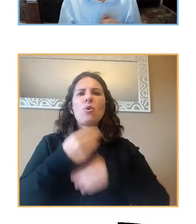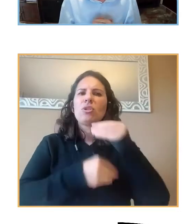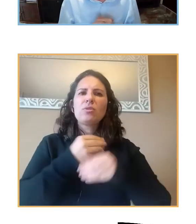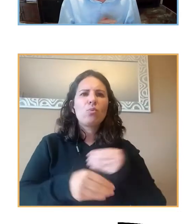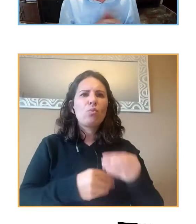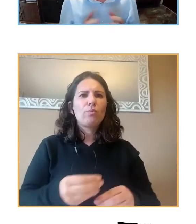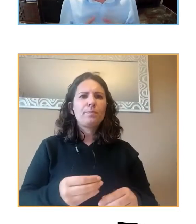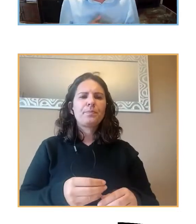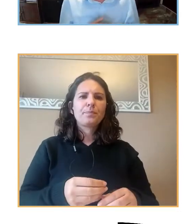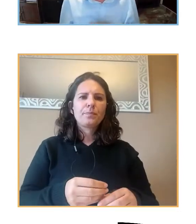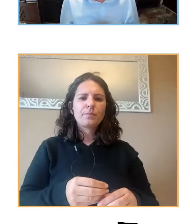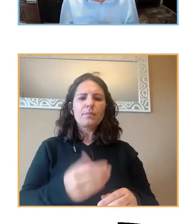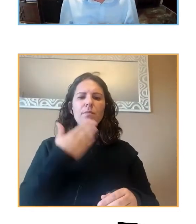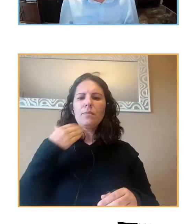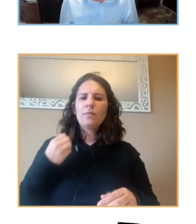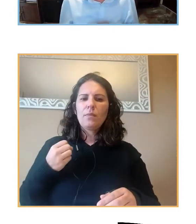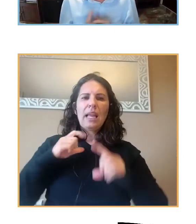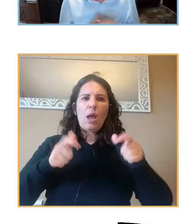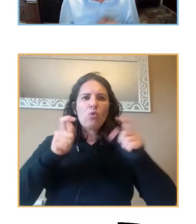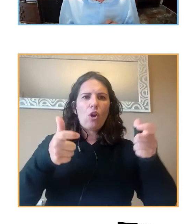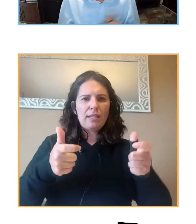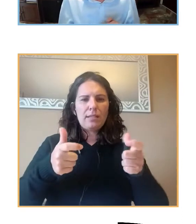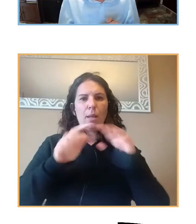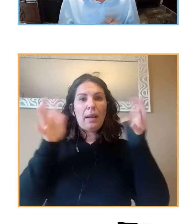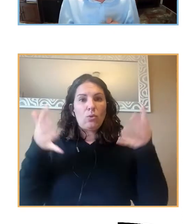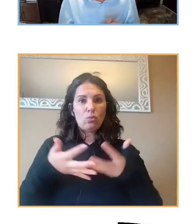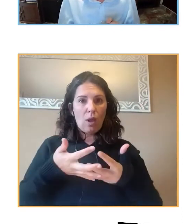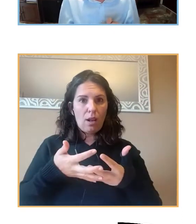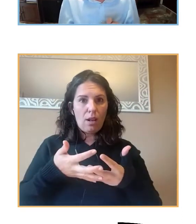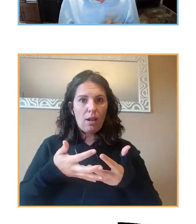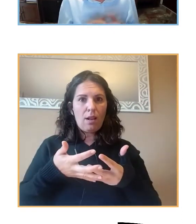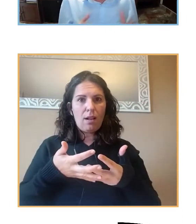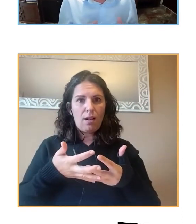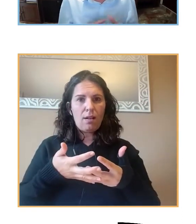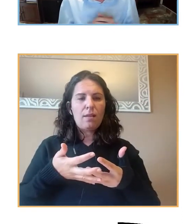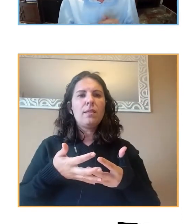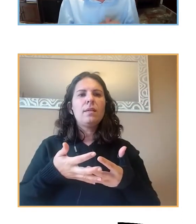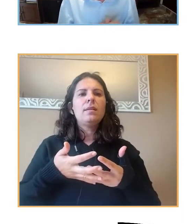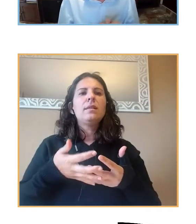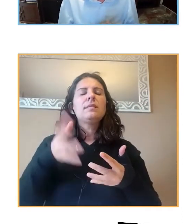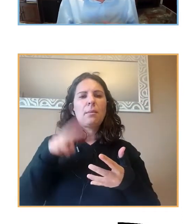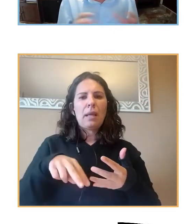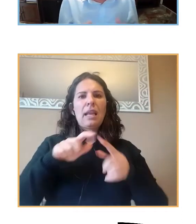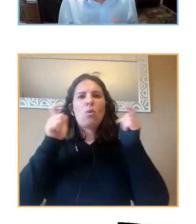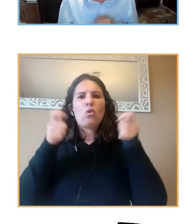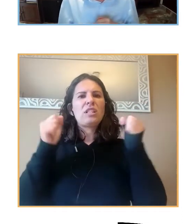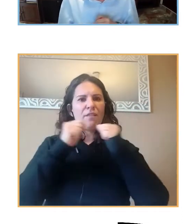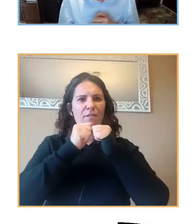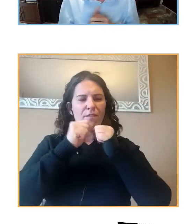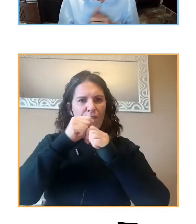reuniones de tipo virtual. También hemos hecho reuniones en foros, en nuestros